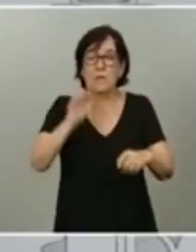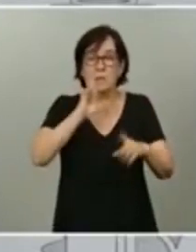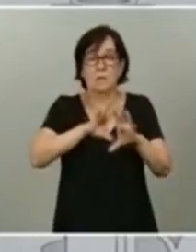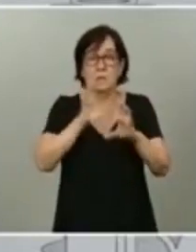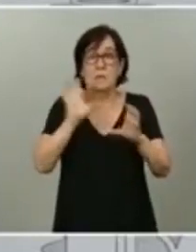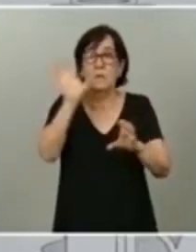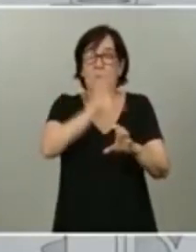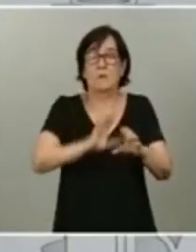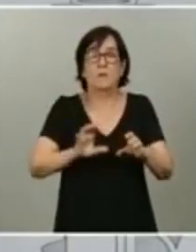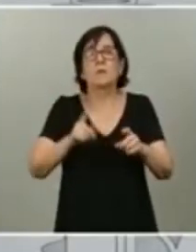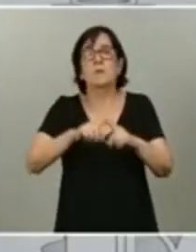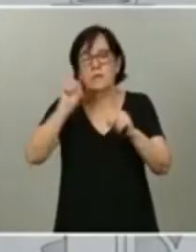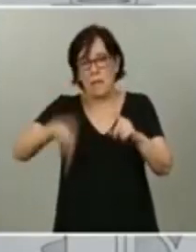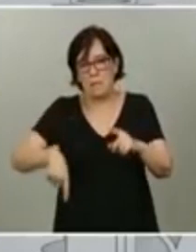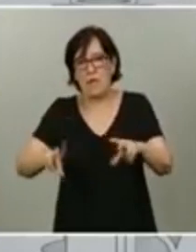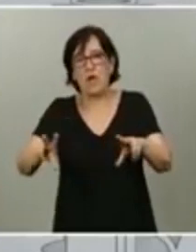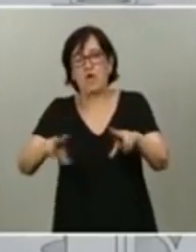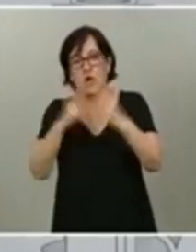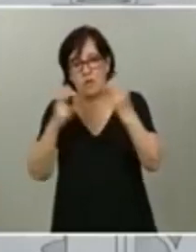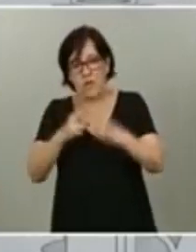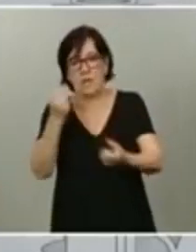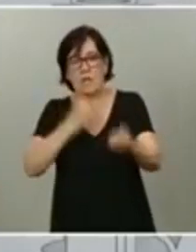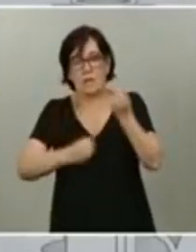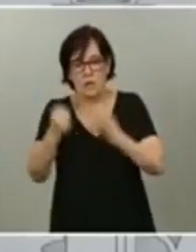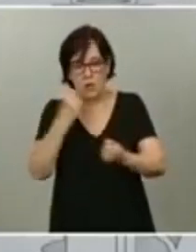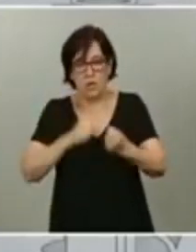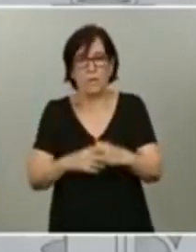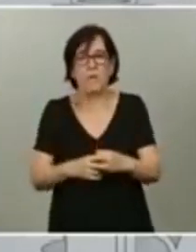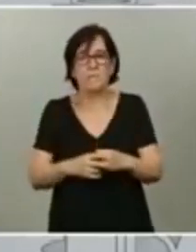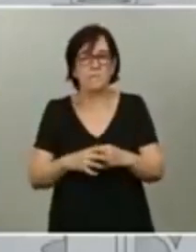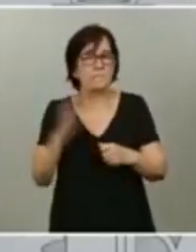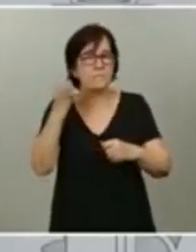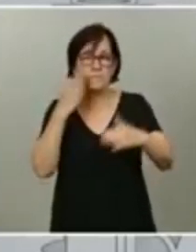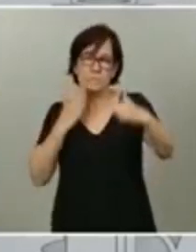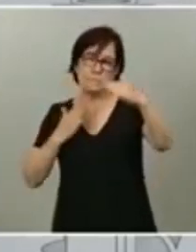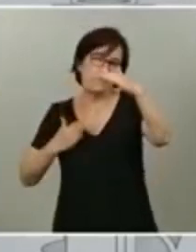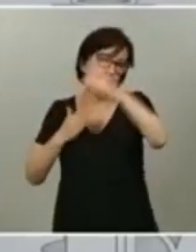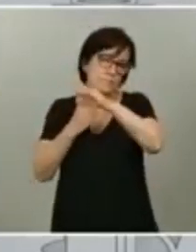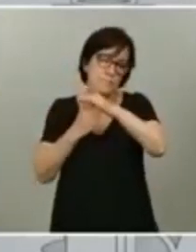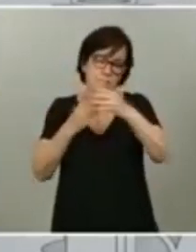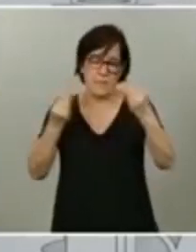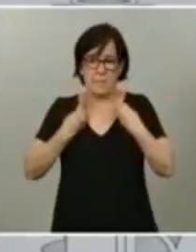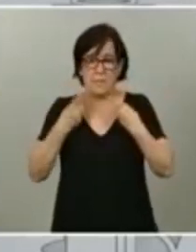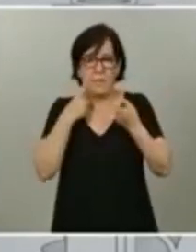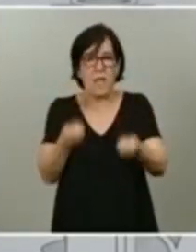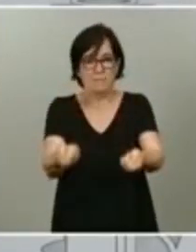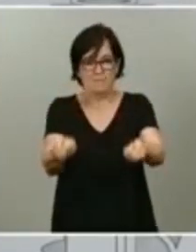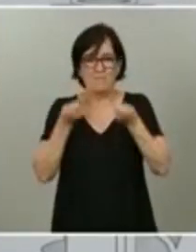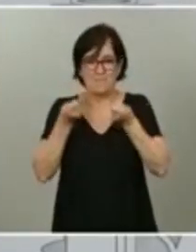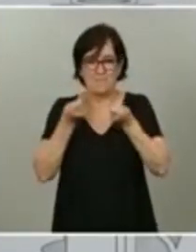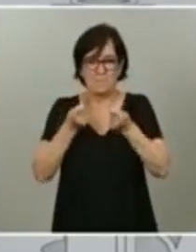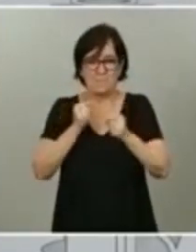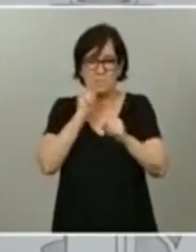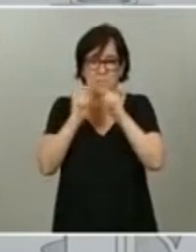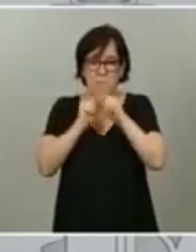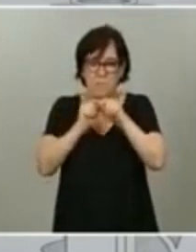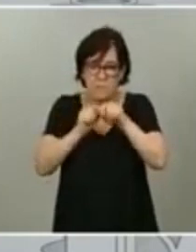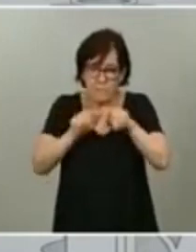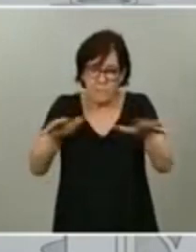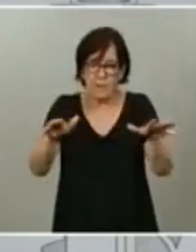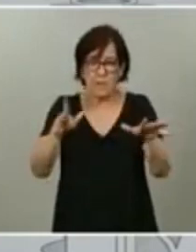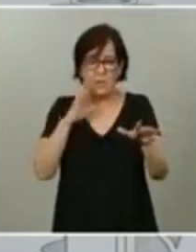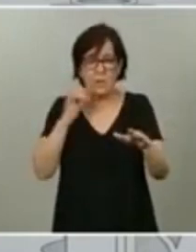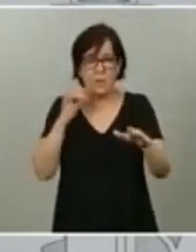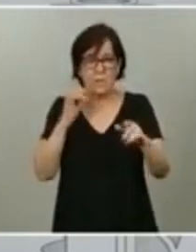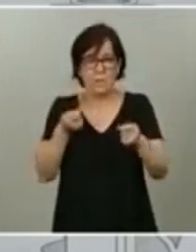y sociales. Hubo que parar la vida para contener al virus. Tuvimos que sostener un tejido